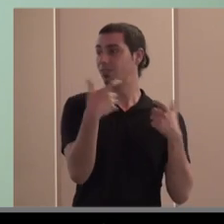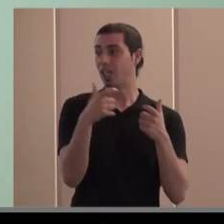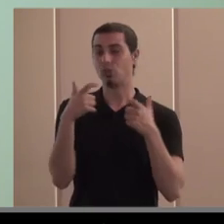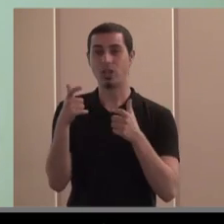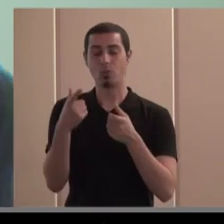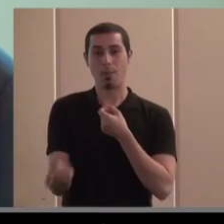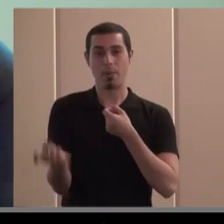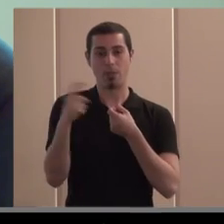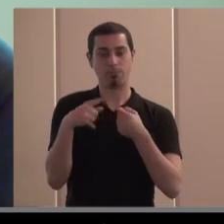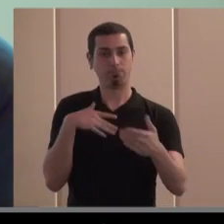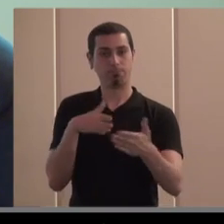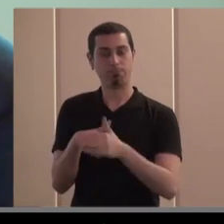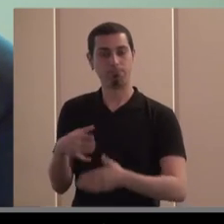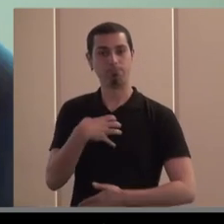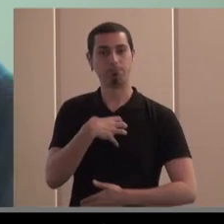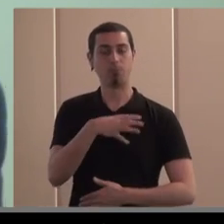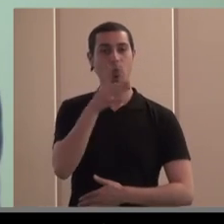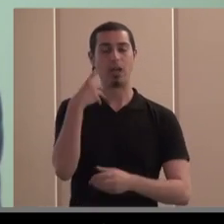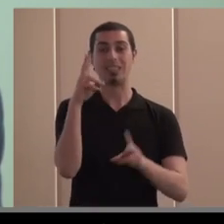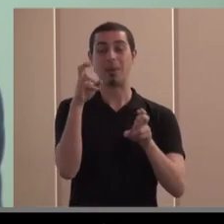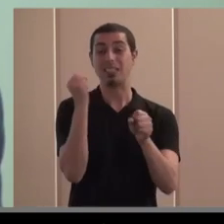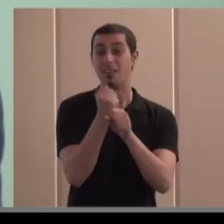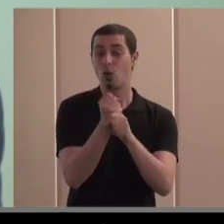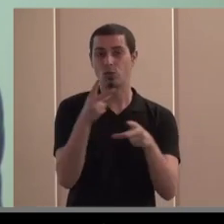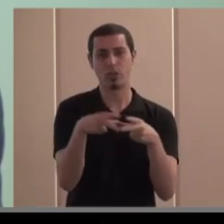participación en el sector por ejemplo de trabajo social es complicado